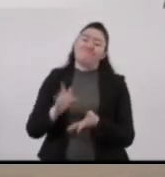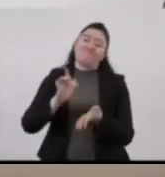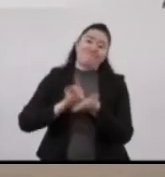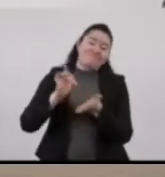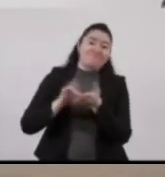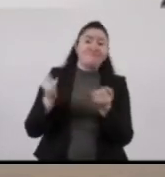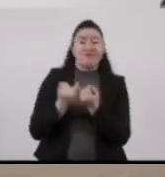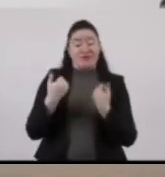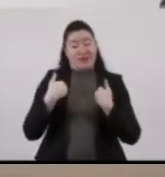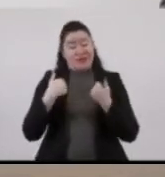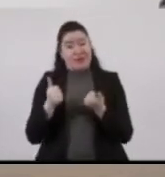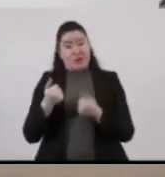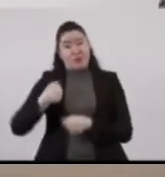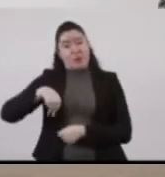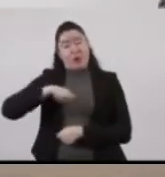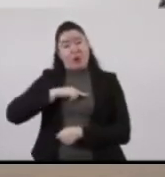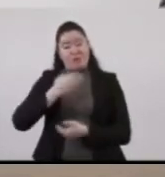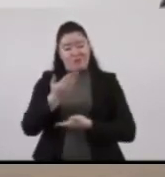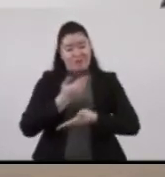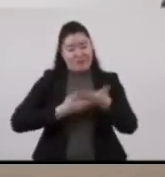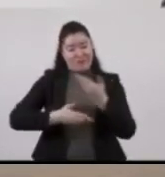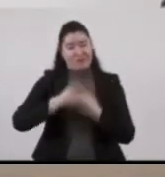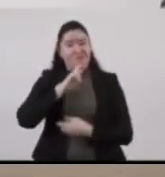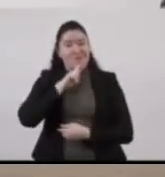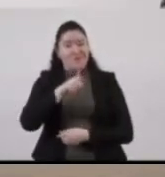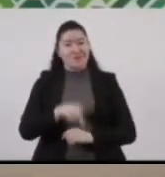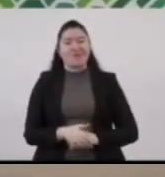mejorando el servicio que se está dando. Muchas gracias.